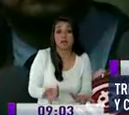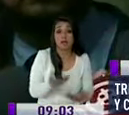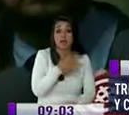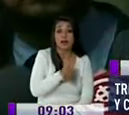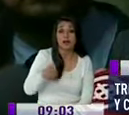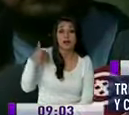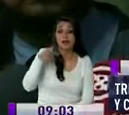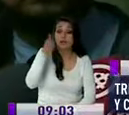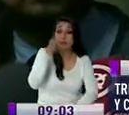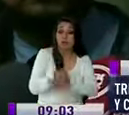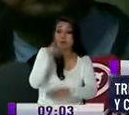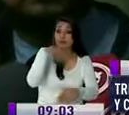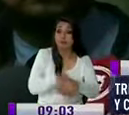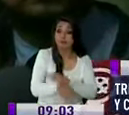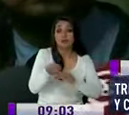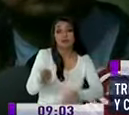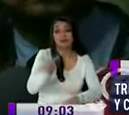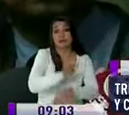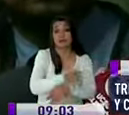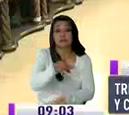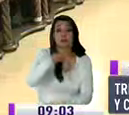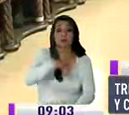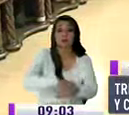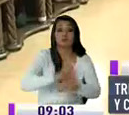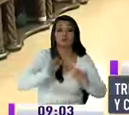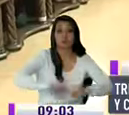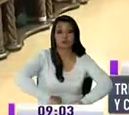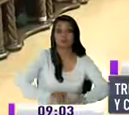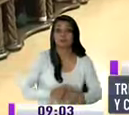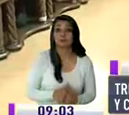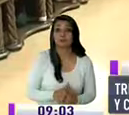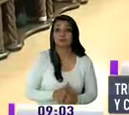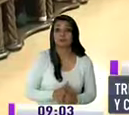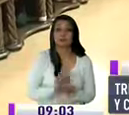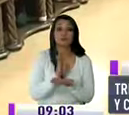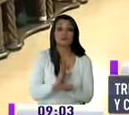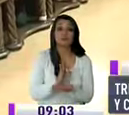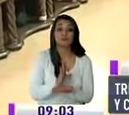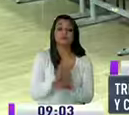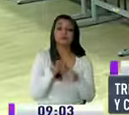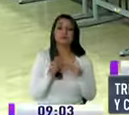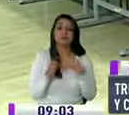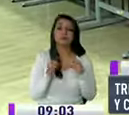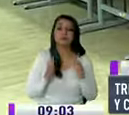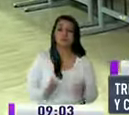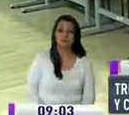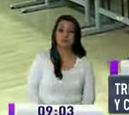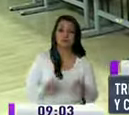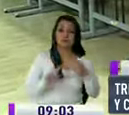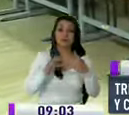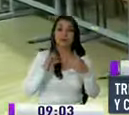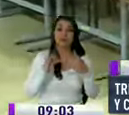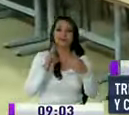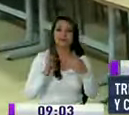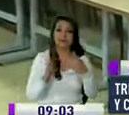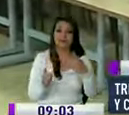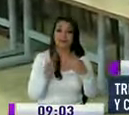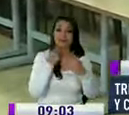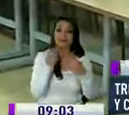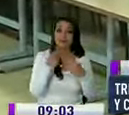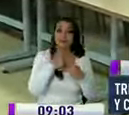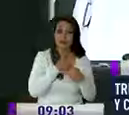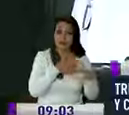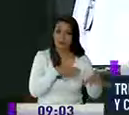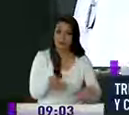autorizado allanar la asamblea nacional Dentro de la parte testimonial el ex asambleísta Clever Jiménez argumentó que en su rol de